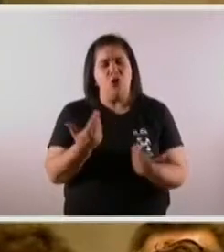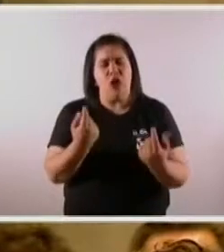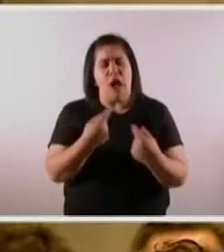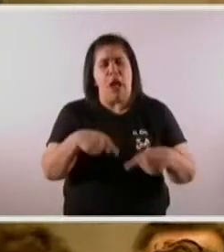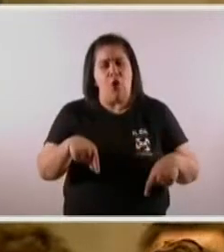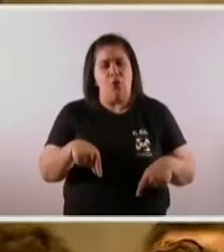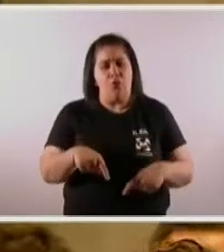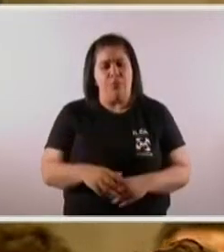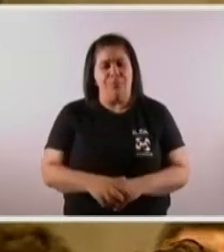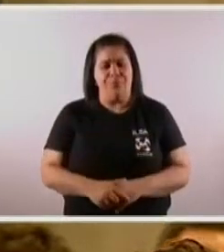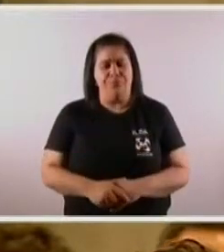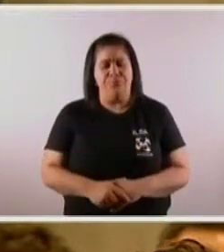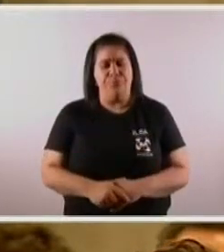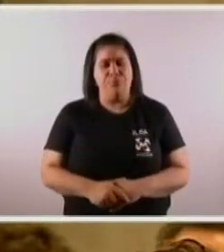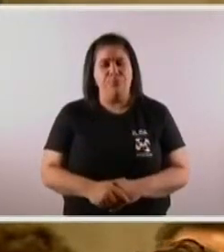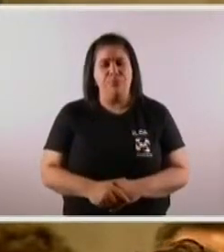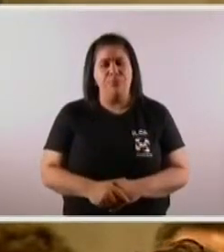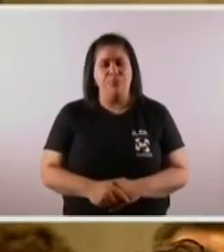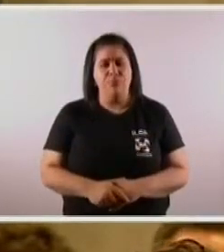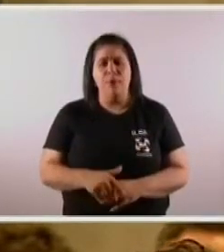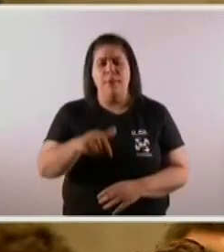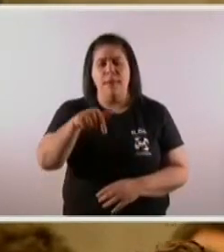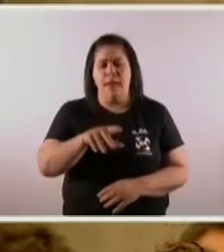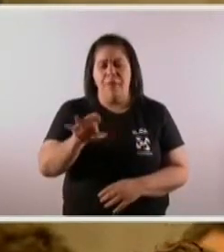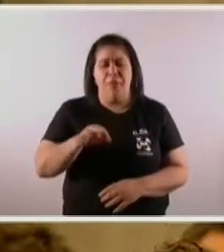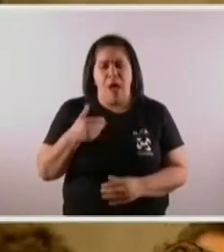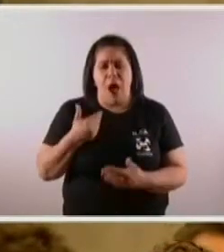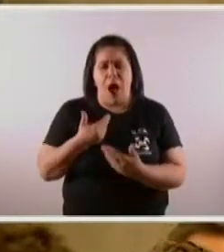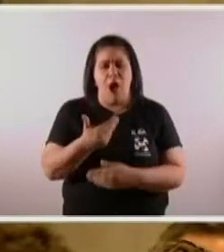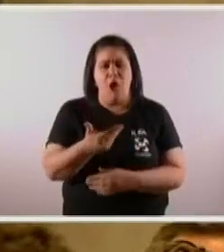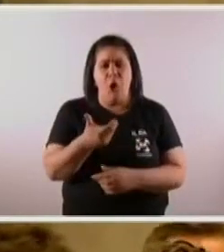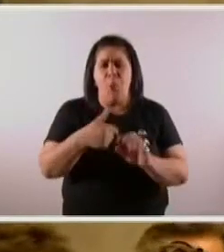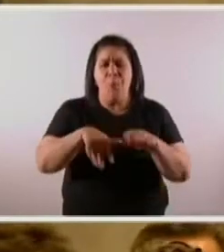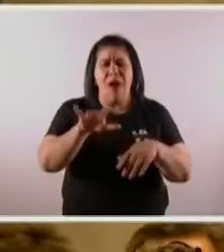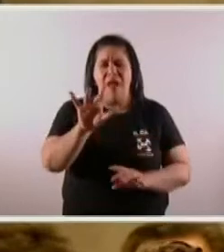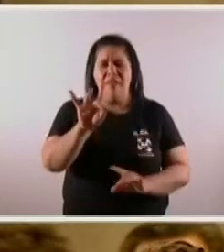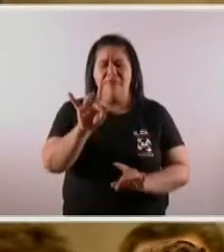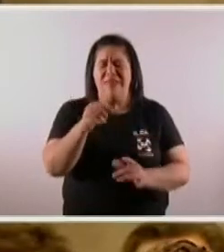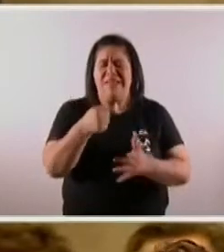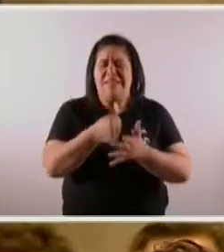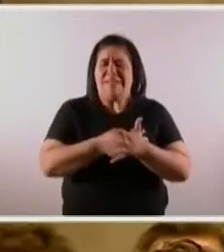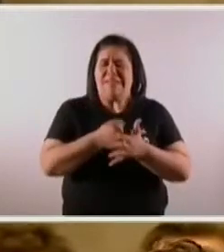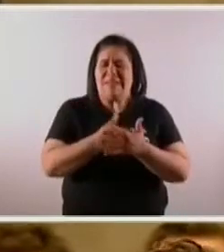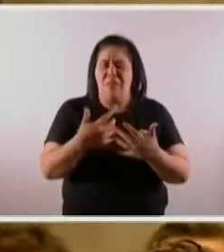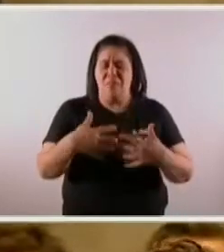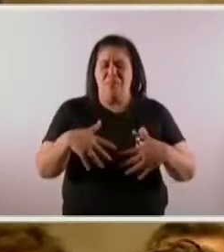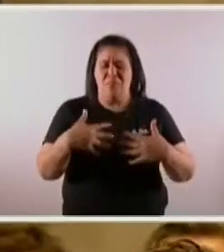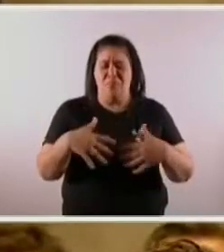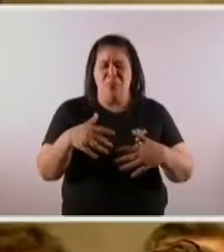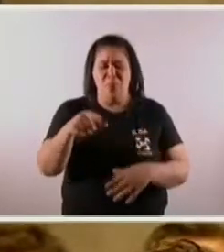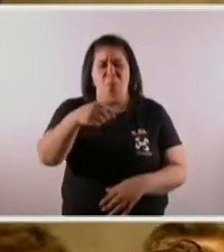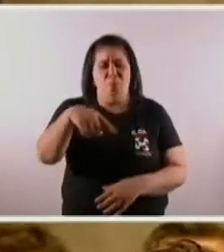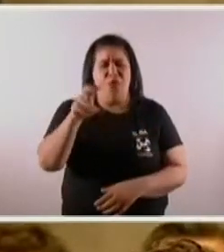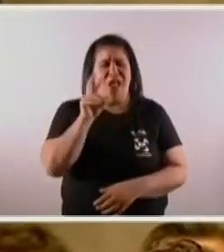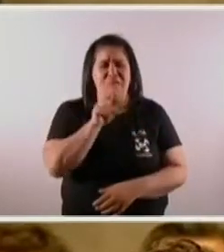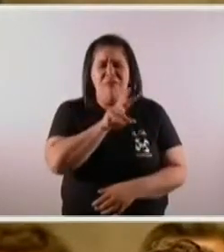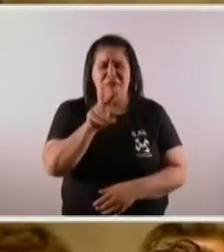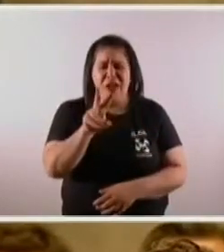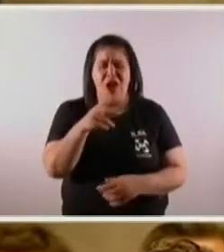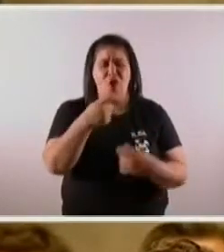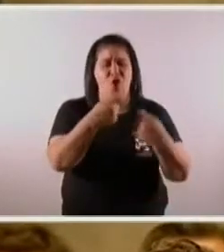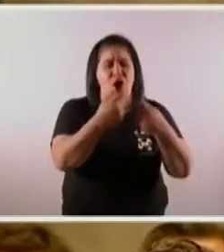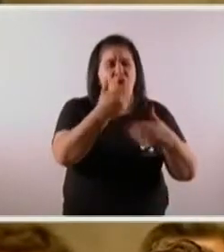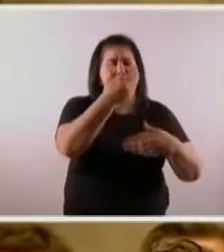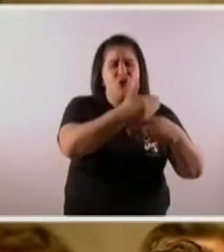Este ha sido para todos posiblemente el año más difícil, más duro. No se los tengo que contar, lo vieron. Persianas cerradas en los negocios,